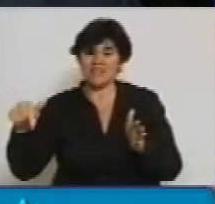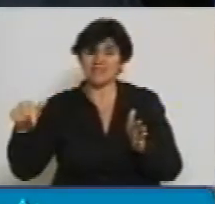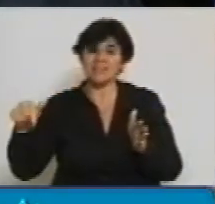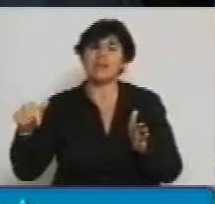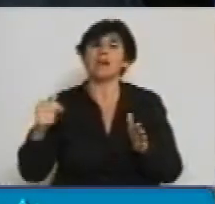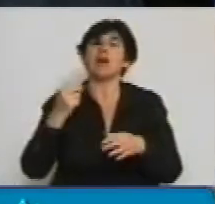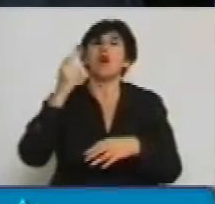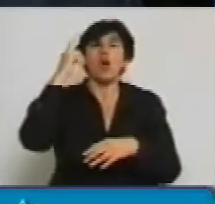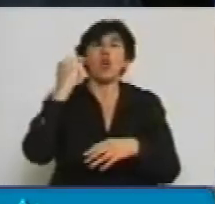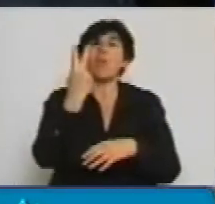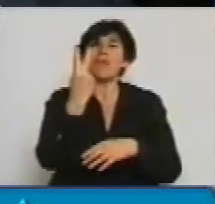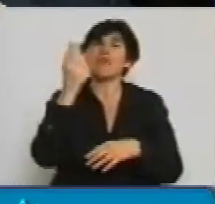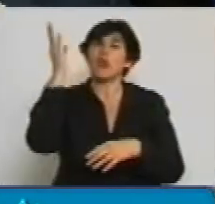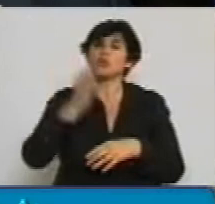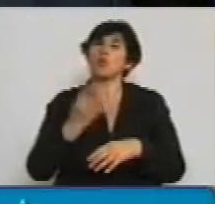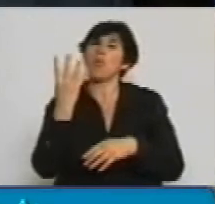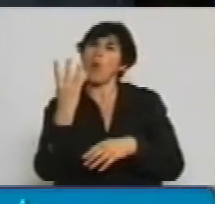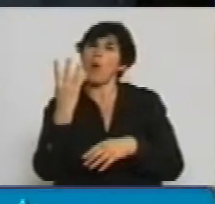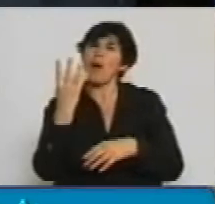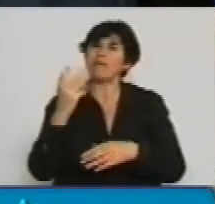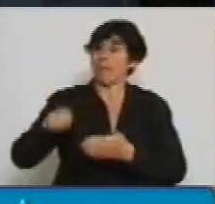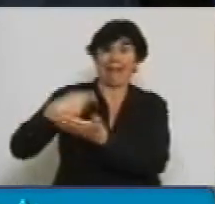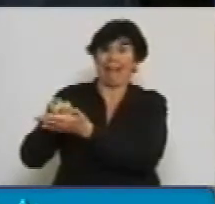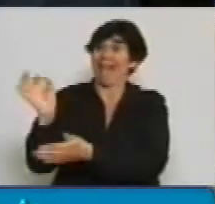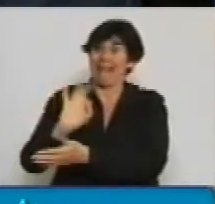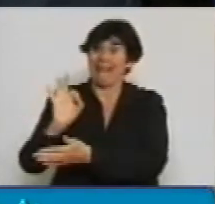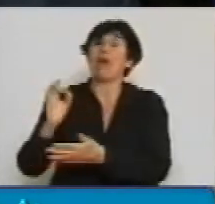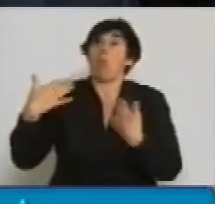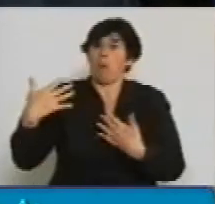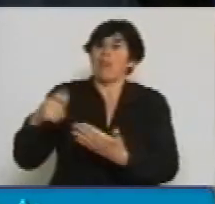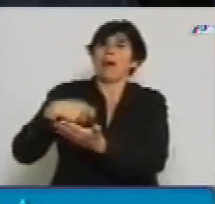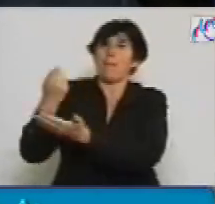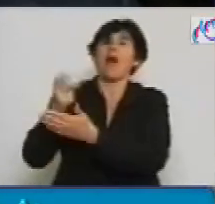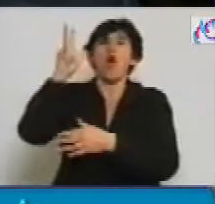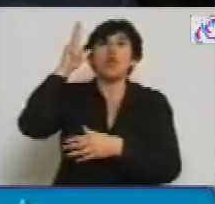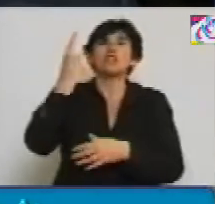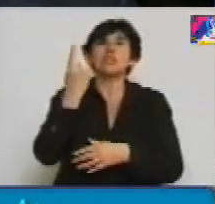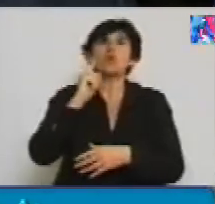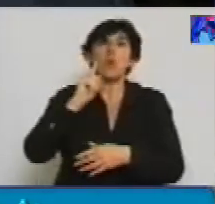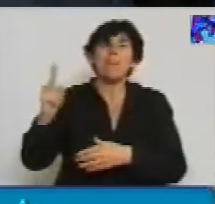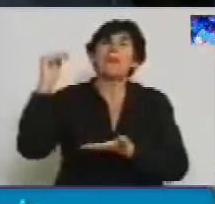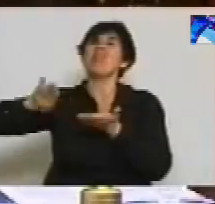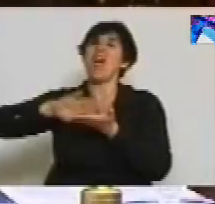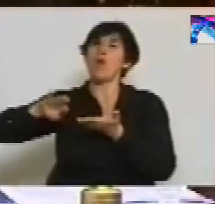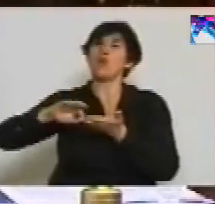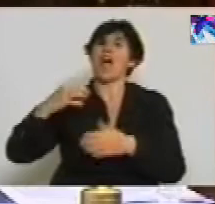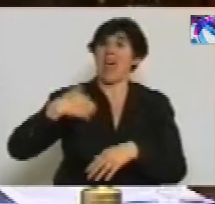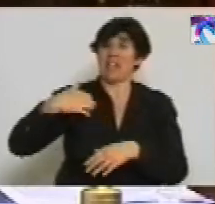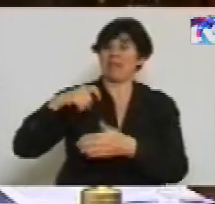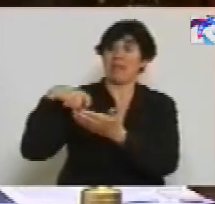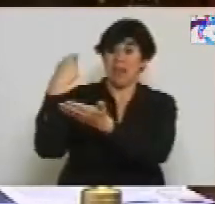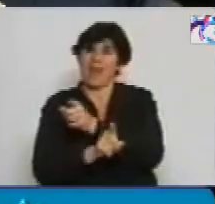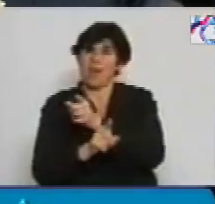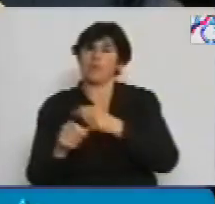92,4% de una deuda en default de 81.000 millones de dólares, fue un proceso exitoso.